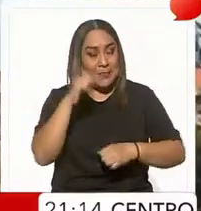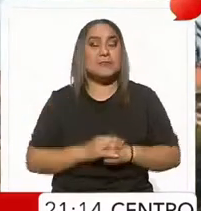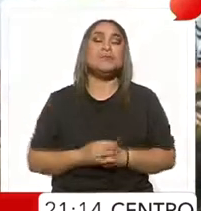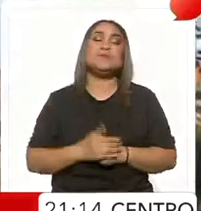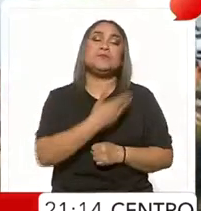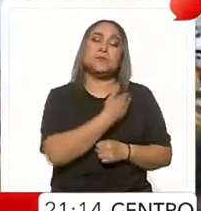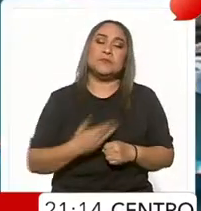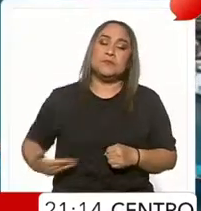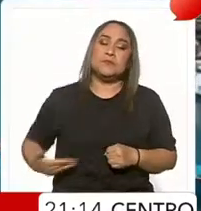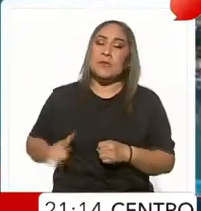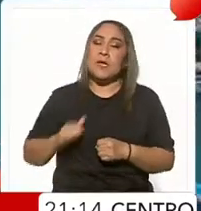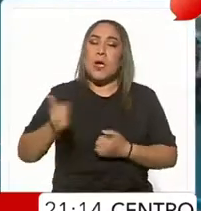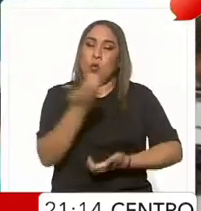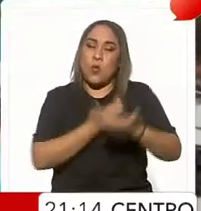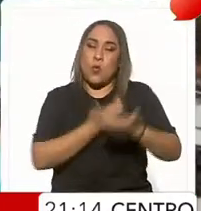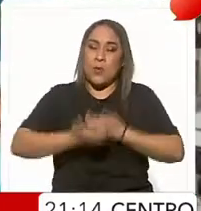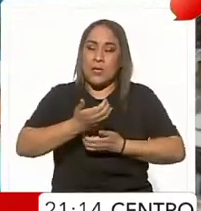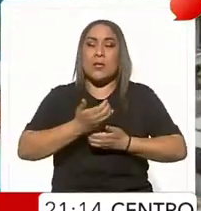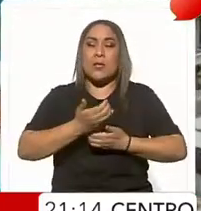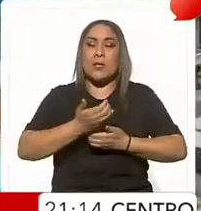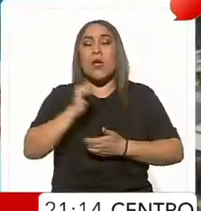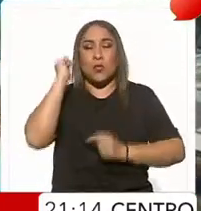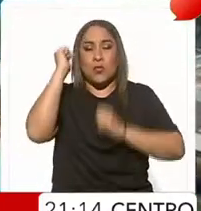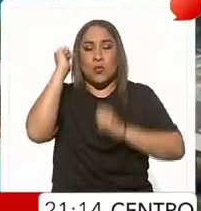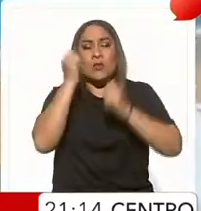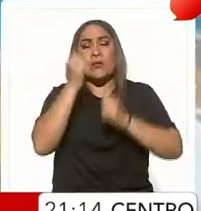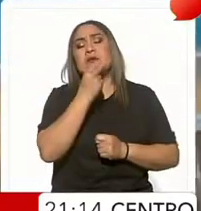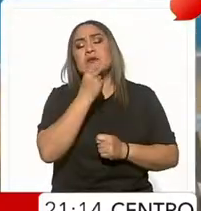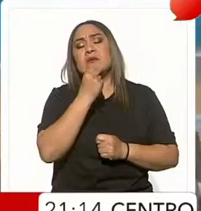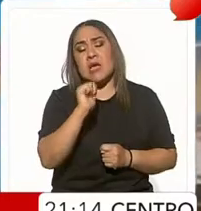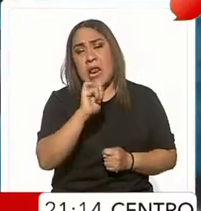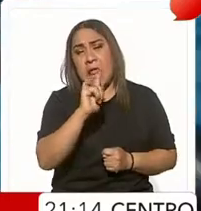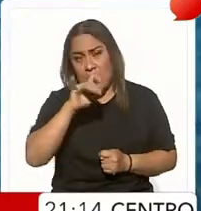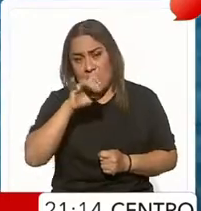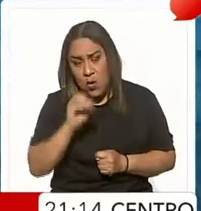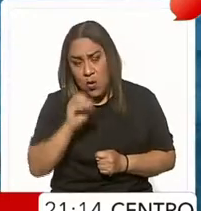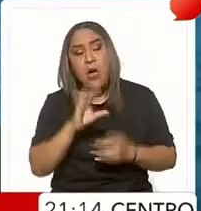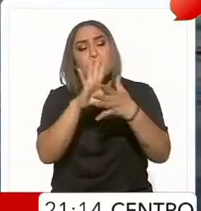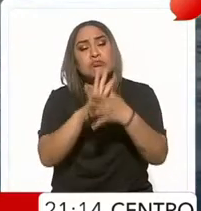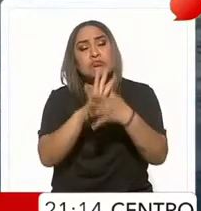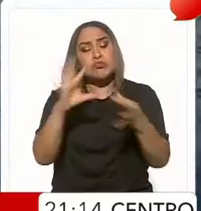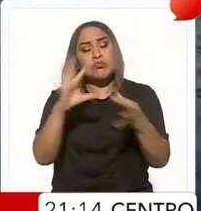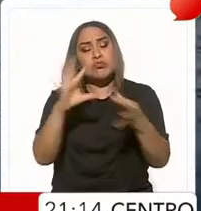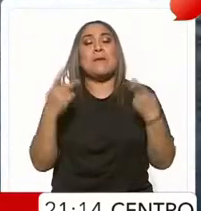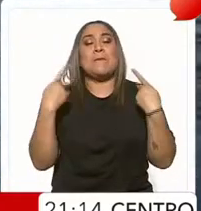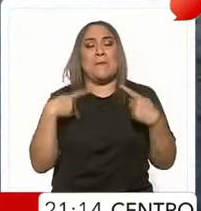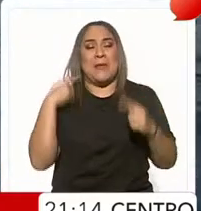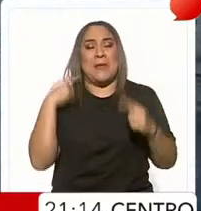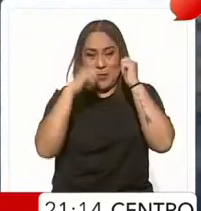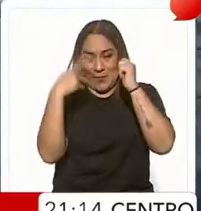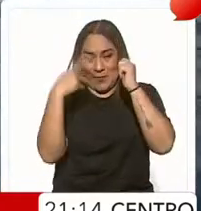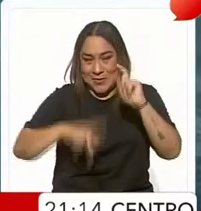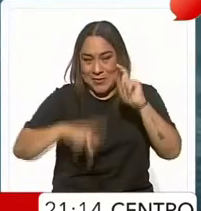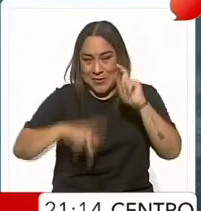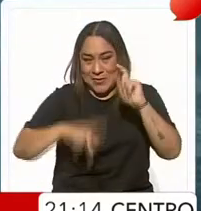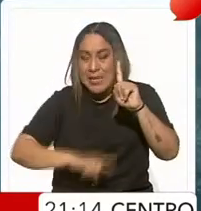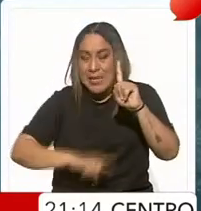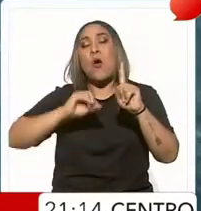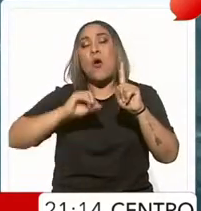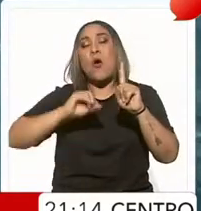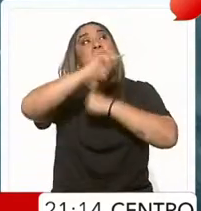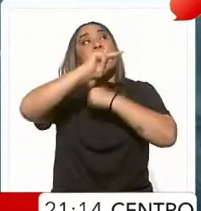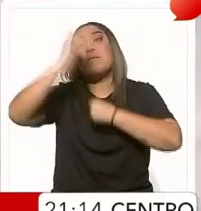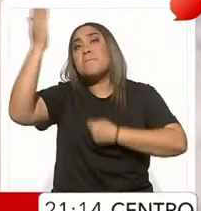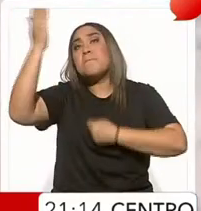de la Cámara Nacional de Comercio y Servicios de Turismo, Alejandro Martínez, dio a conocer que turistas nacionales e internacionales